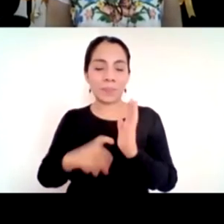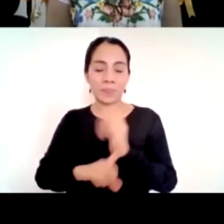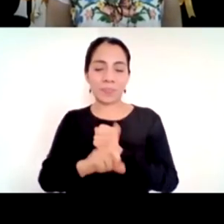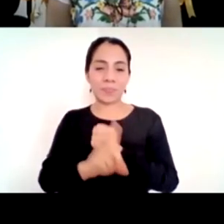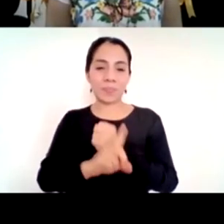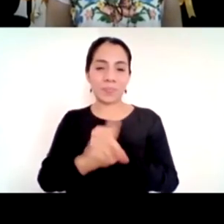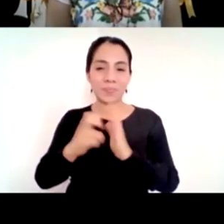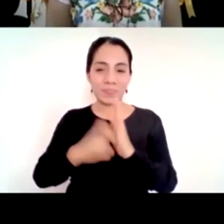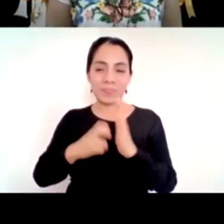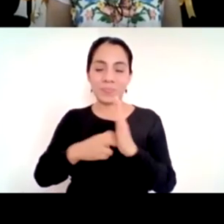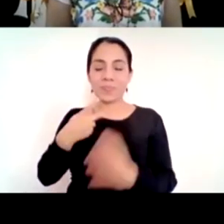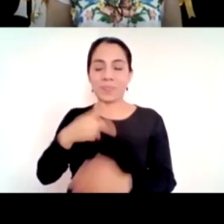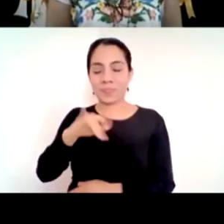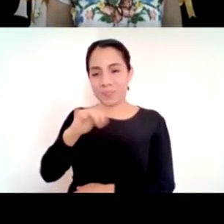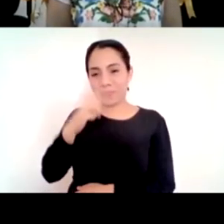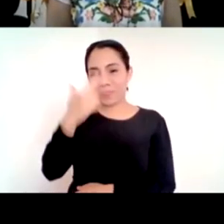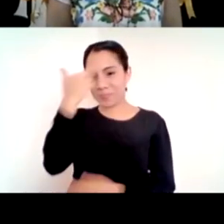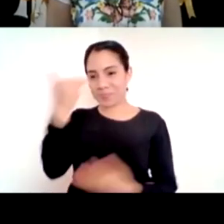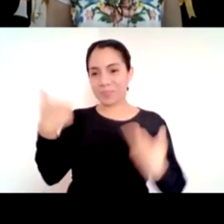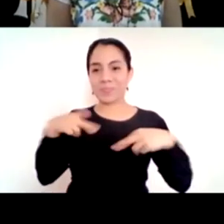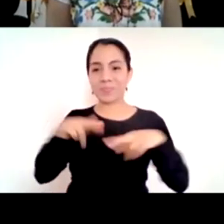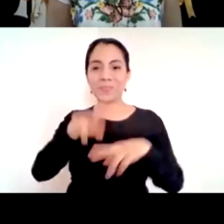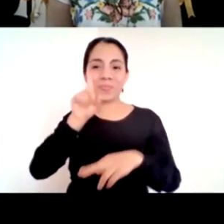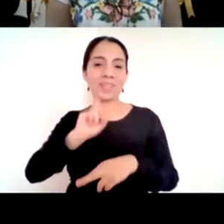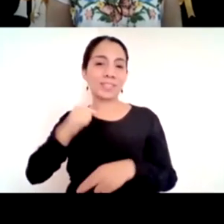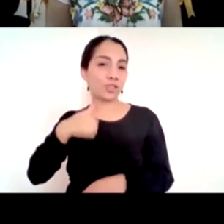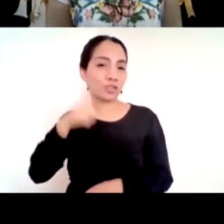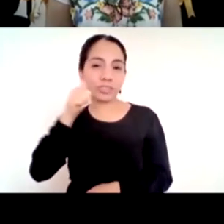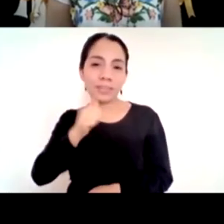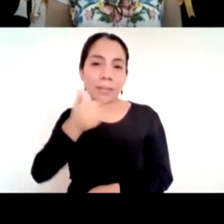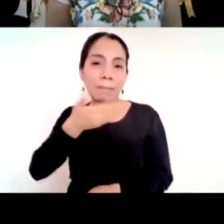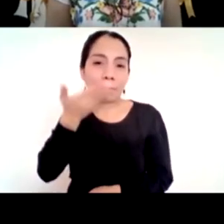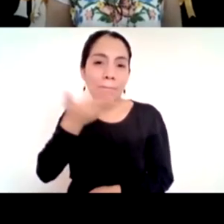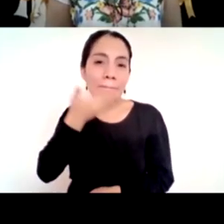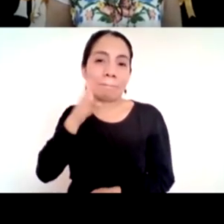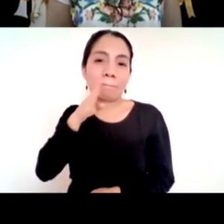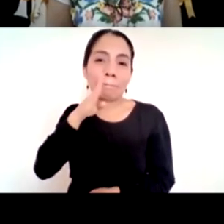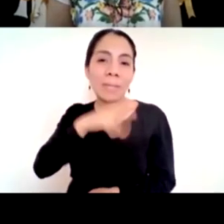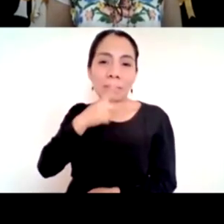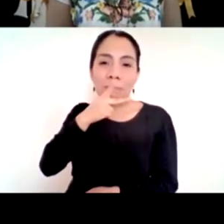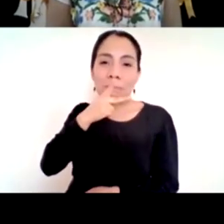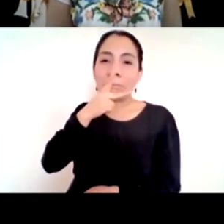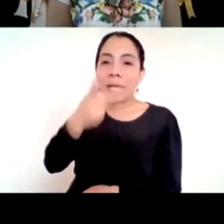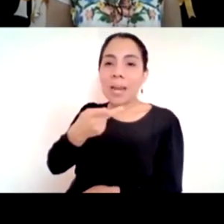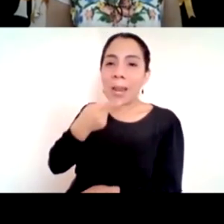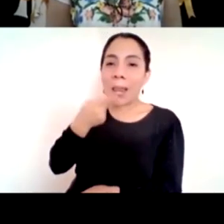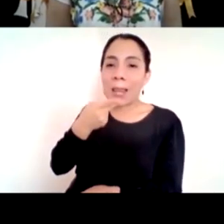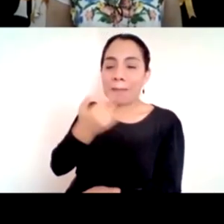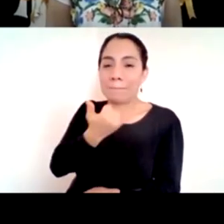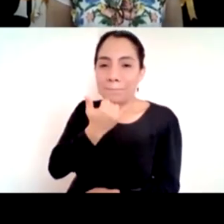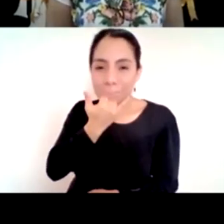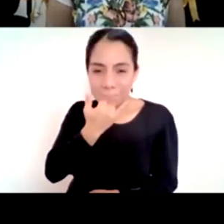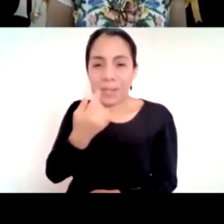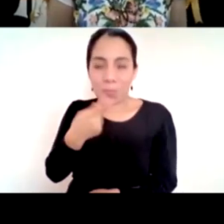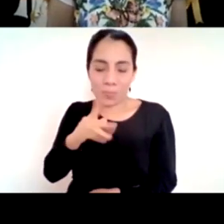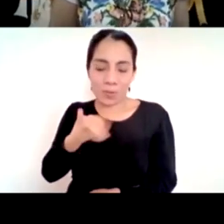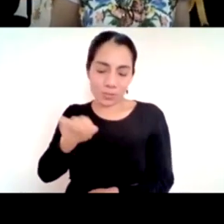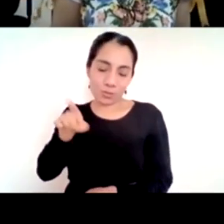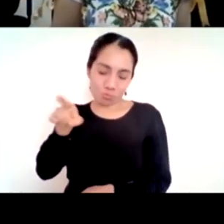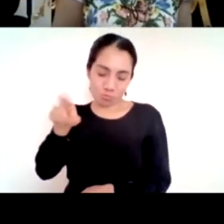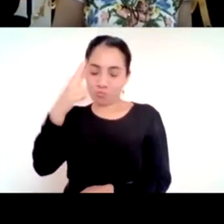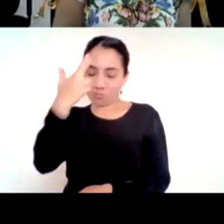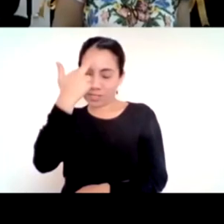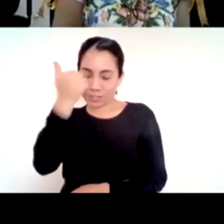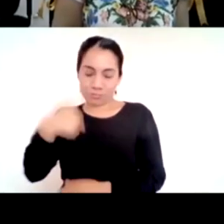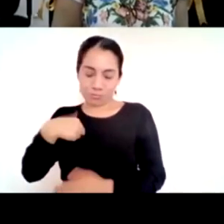corrigió pero no sé por qué siempre la pronuncio mal este pero tiene toda la razón y por último no no puedo dejar de